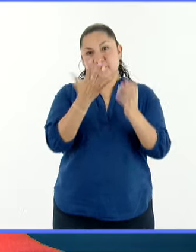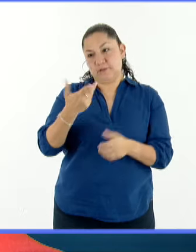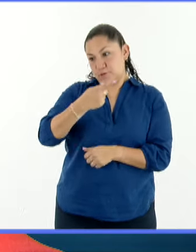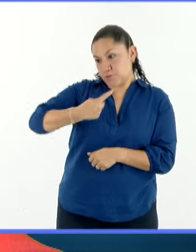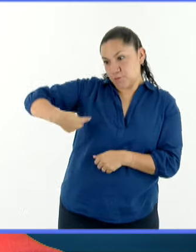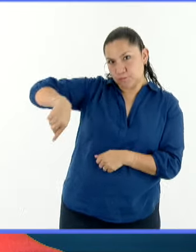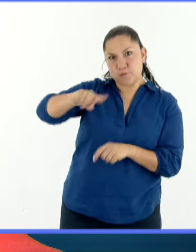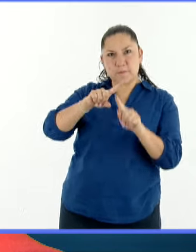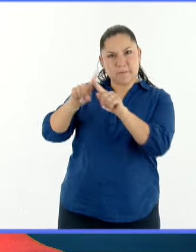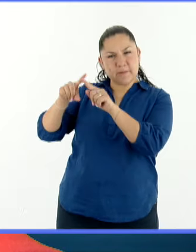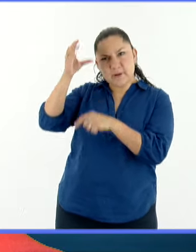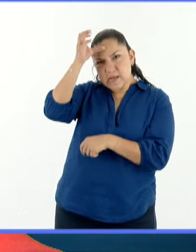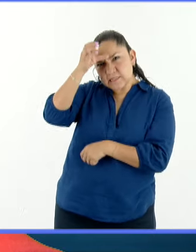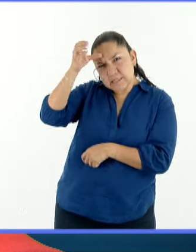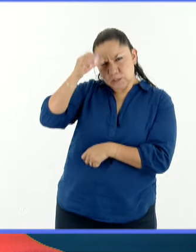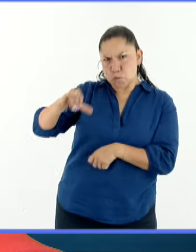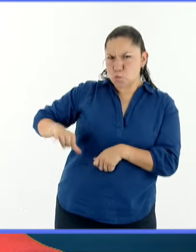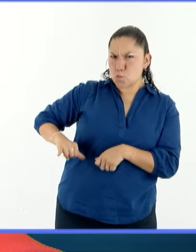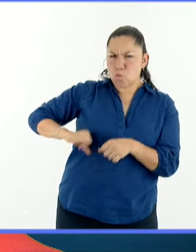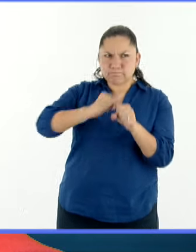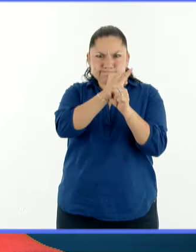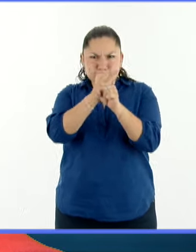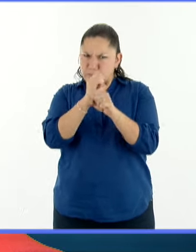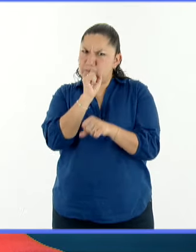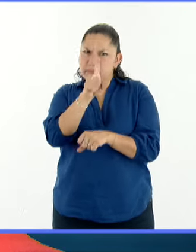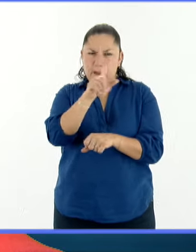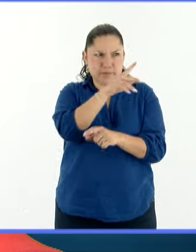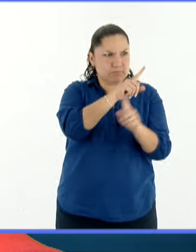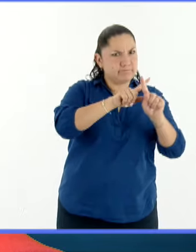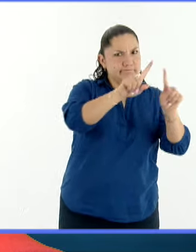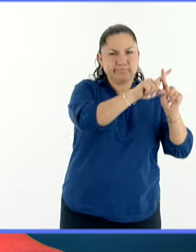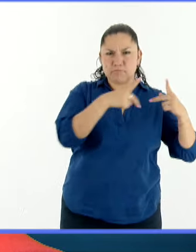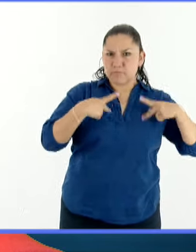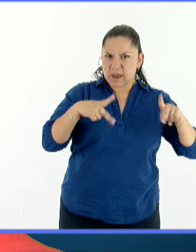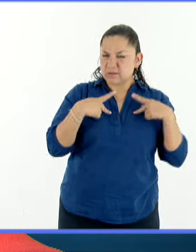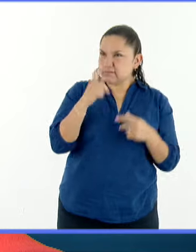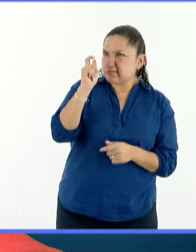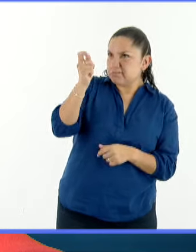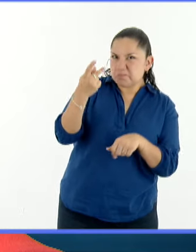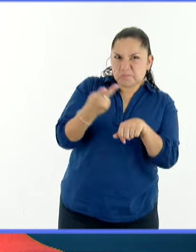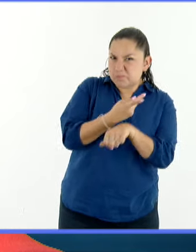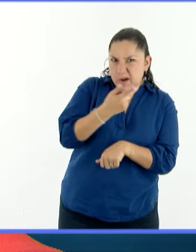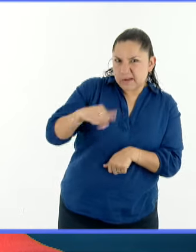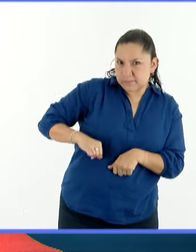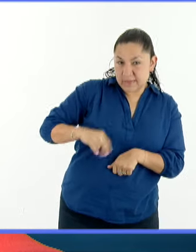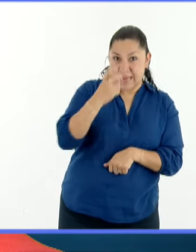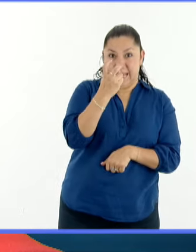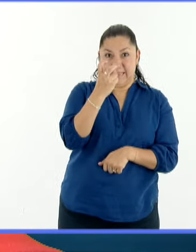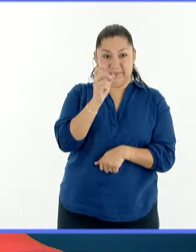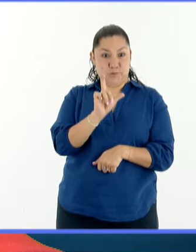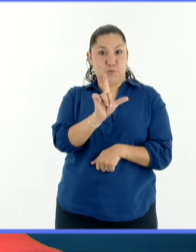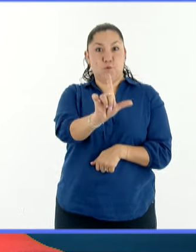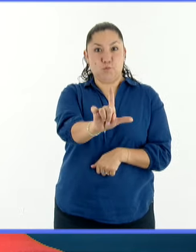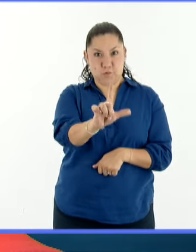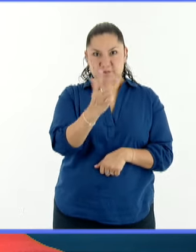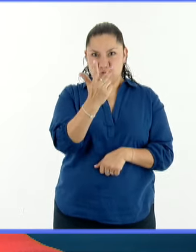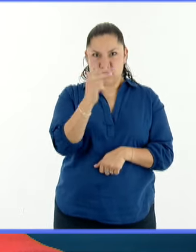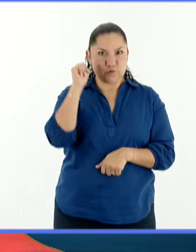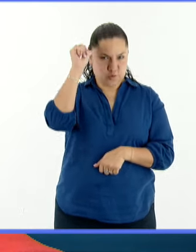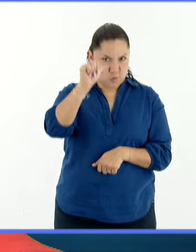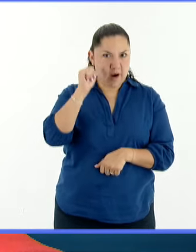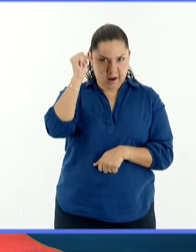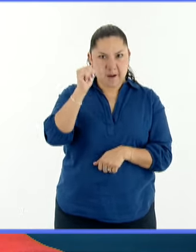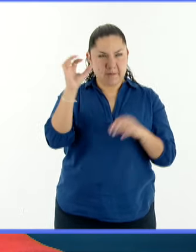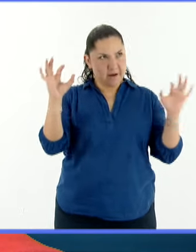para la sociedad en general. Y justamente tenemos uno en puerta. El próximo lunes 8 de abril sucederá uno que será visto